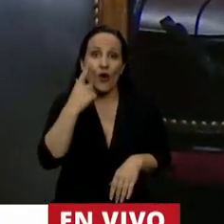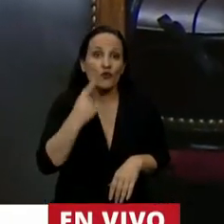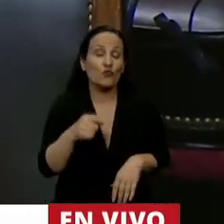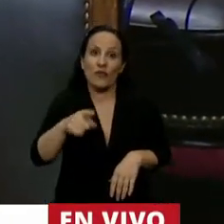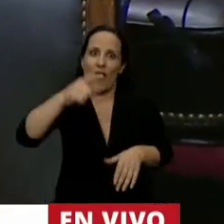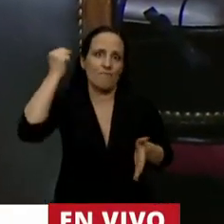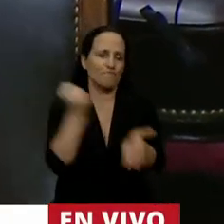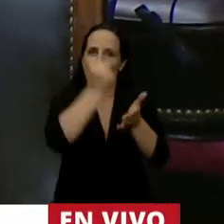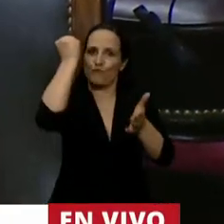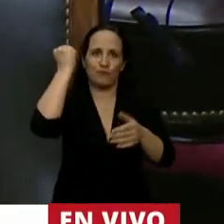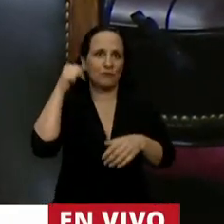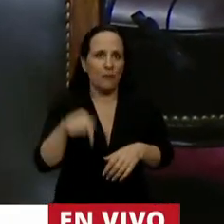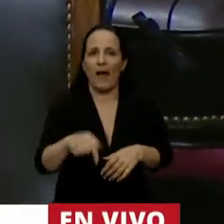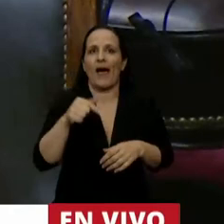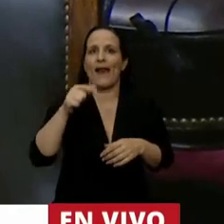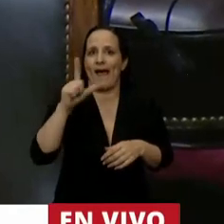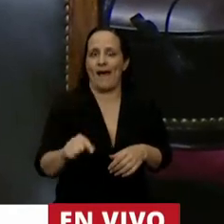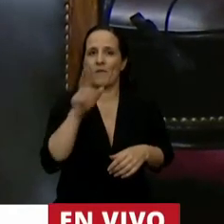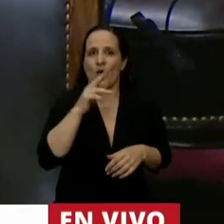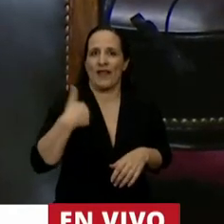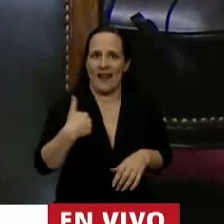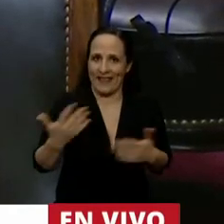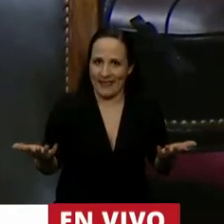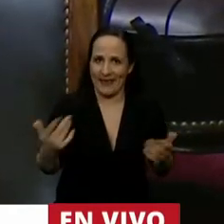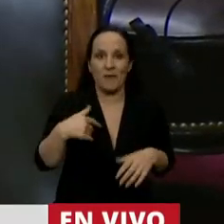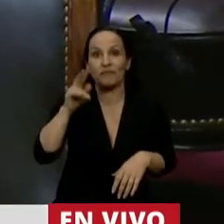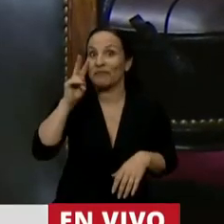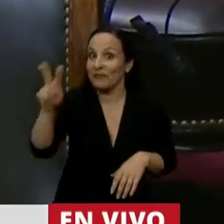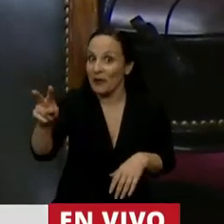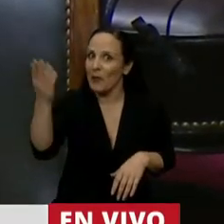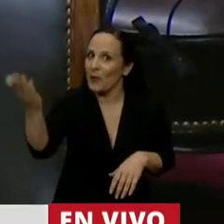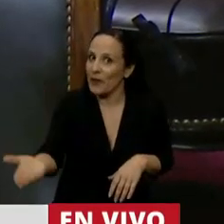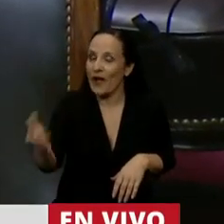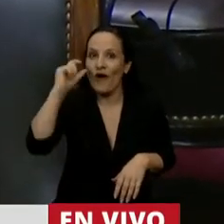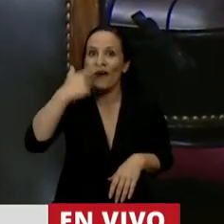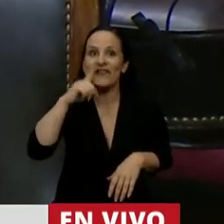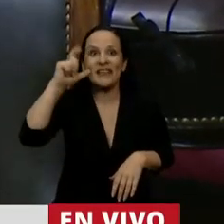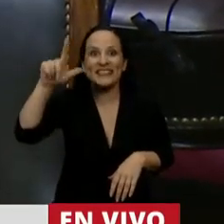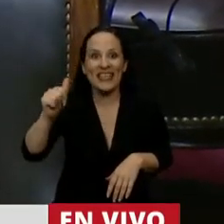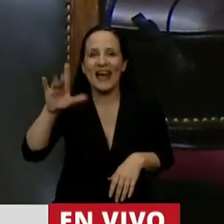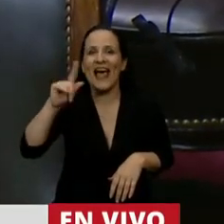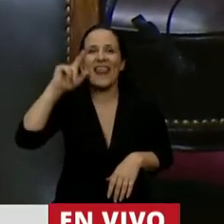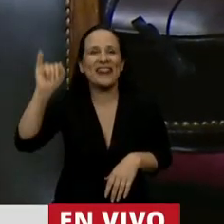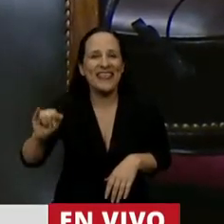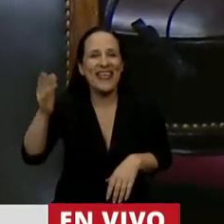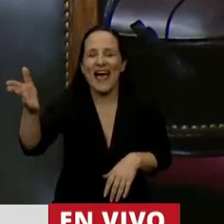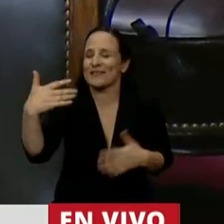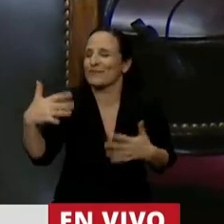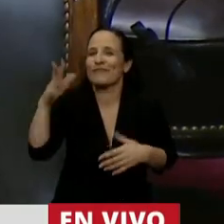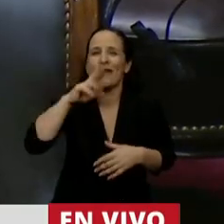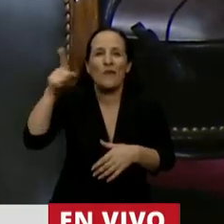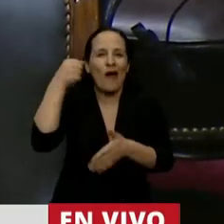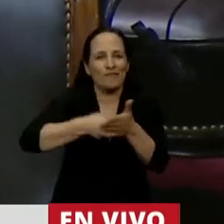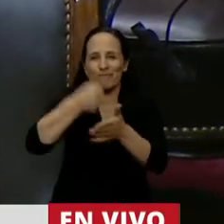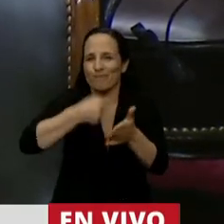histórico para las mujeres de nuestro país. Ahí la veo a la querida Estela Díaz, una militante histórica por este